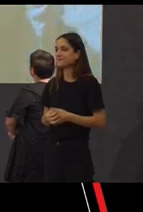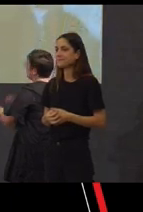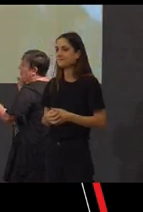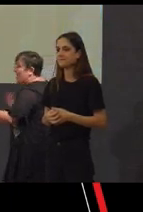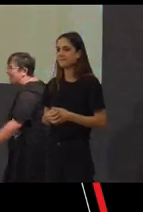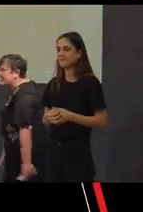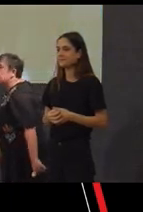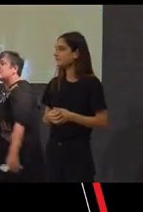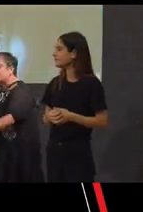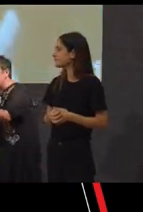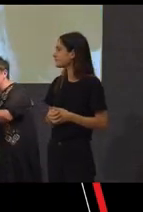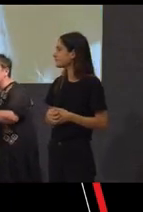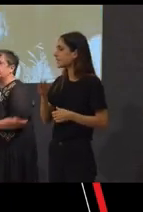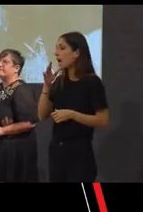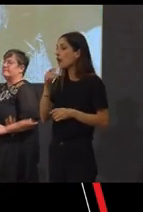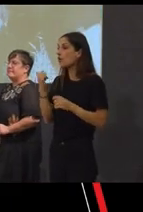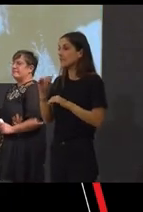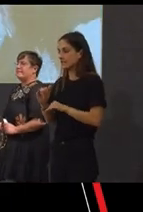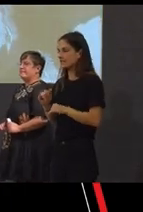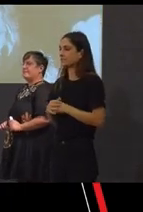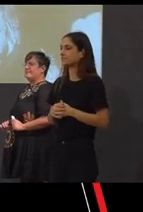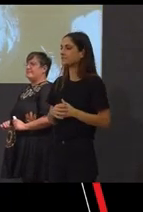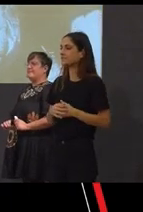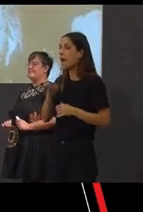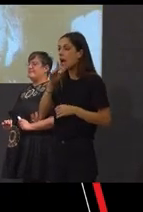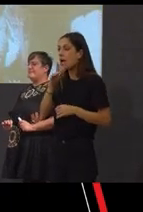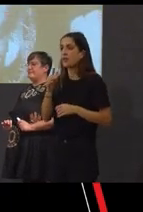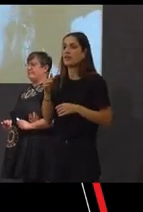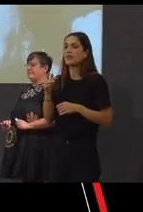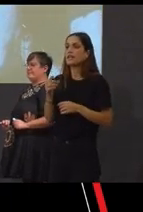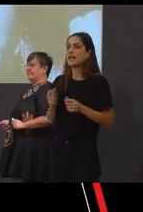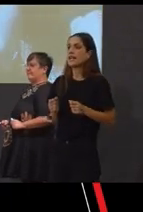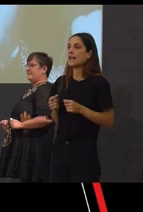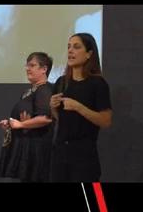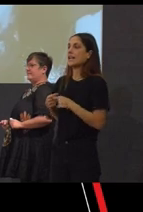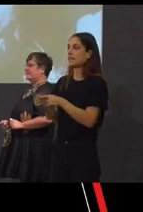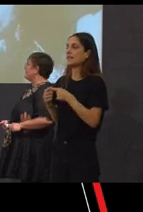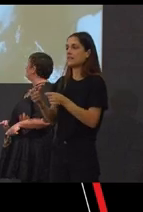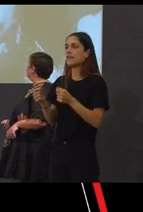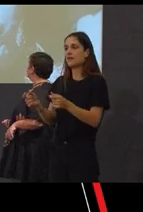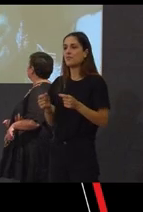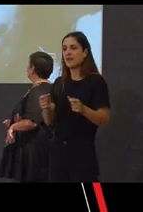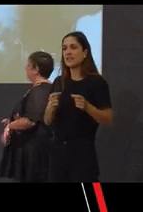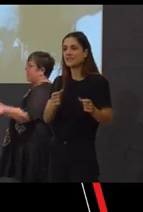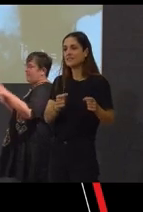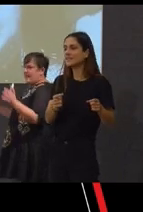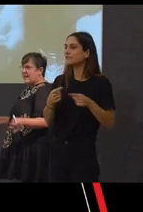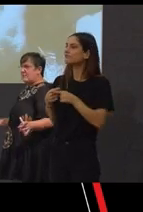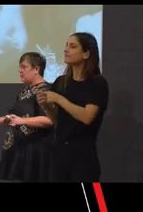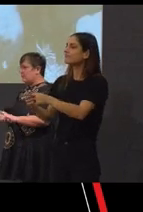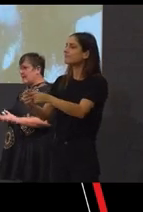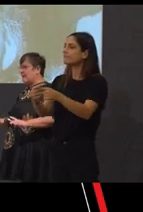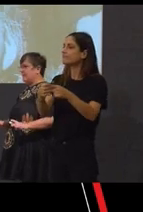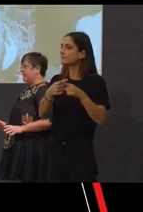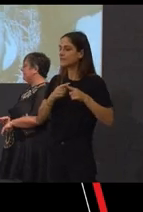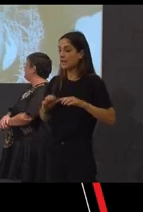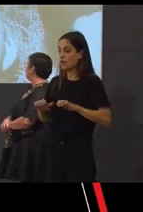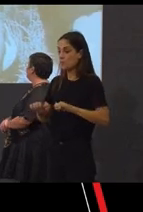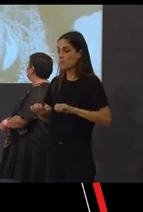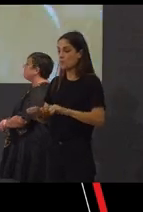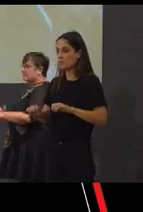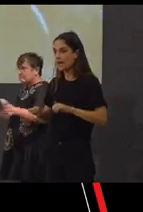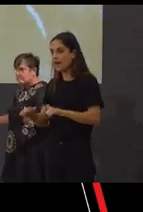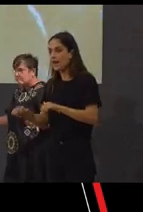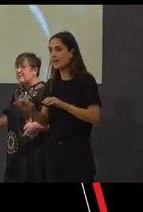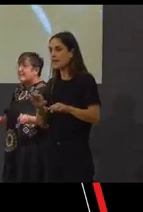Y ahora aquí, También llega el momento de repartir e ingerir la clásica empanada. Preparado Prodicio de una cocina